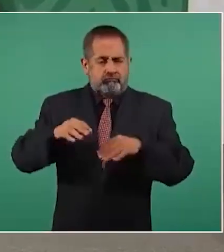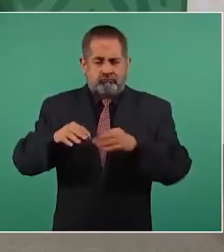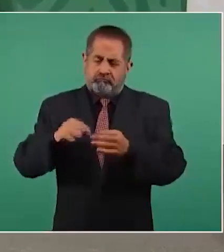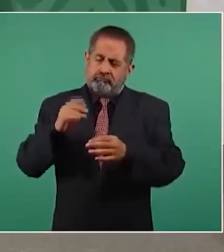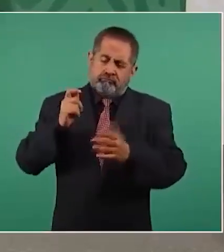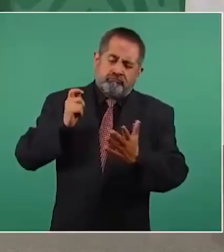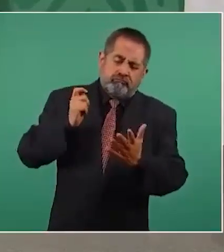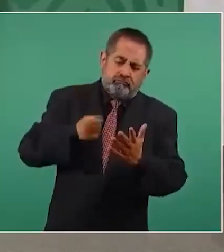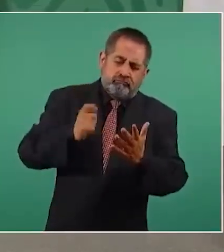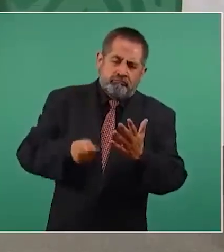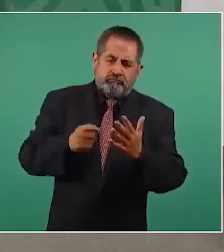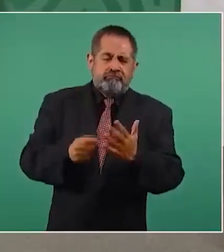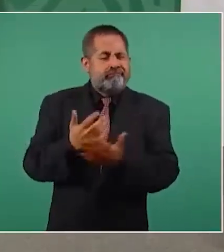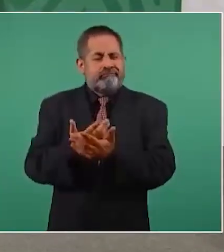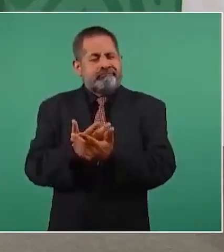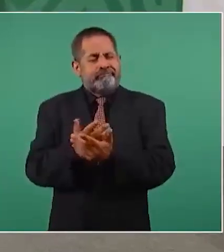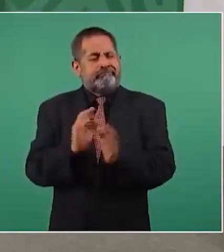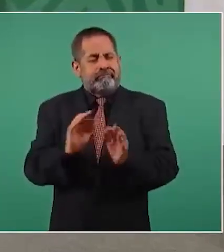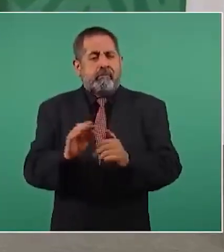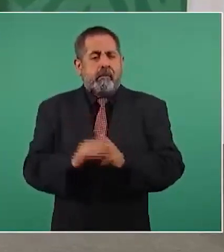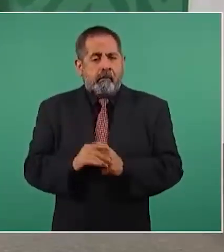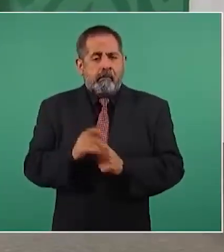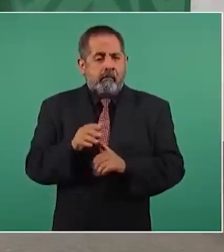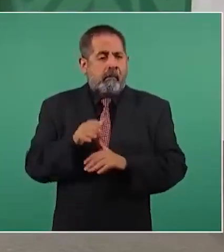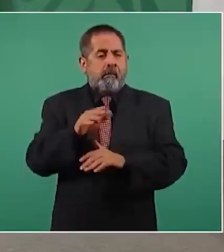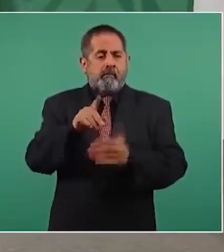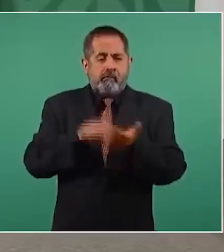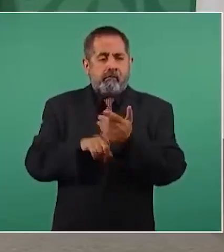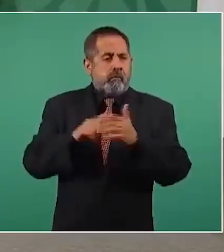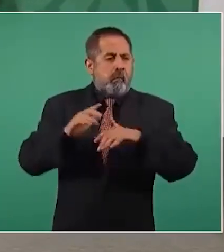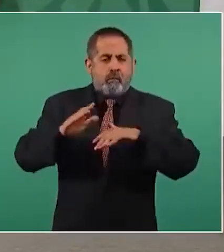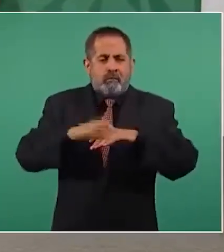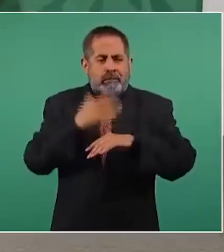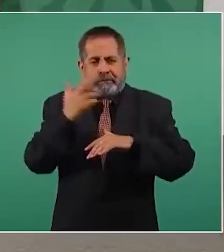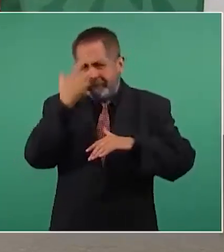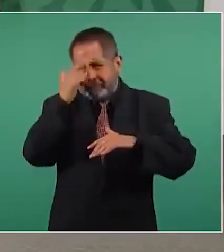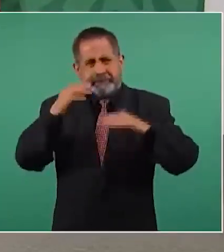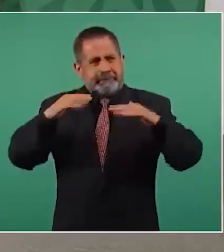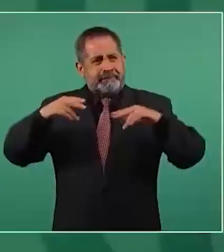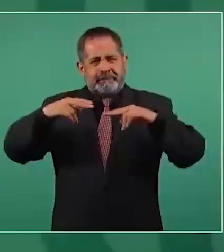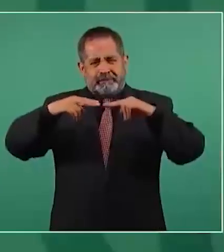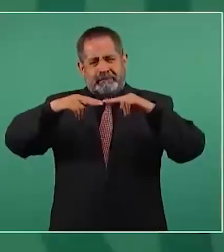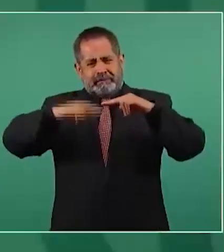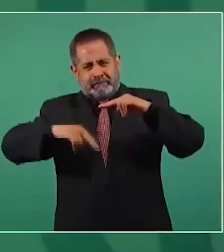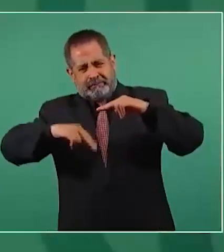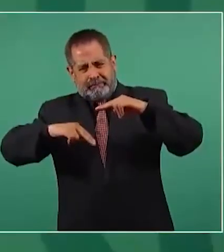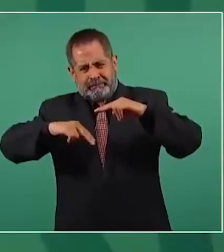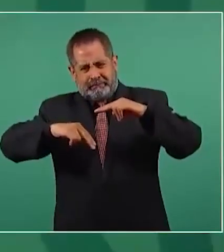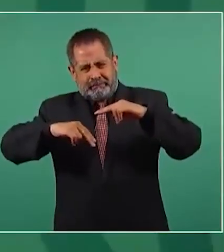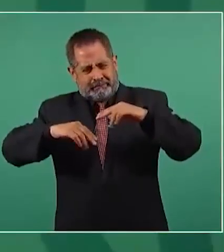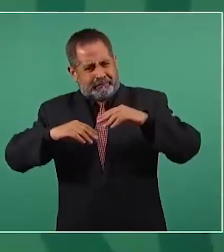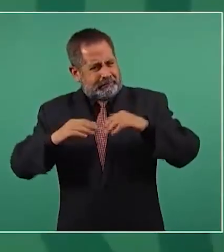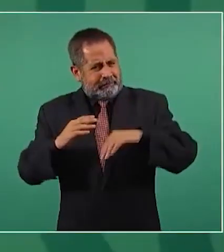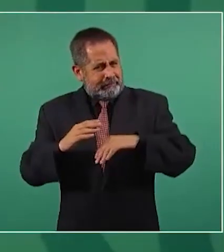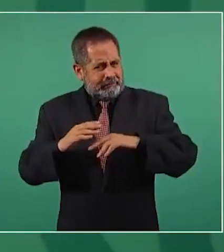sobre el porqué de este lamentable